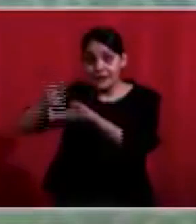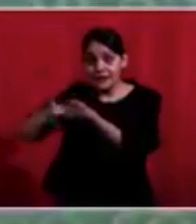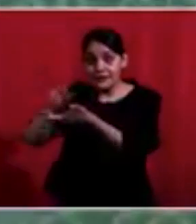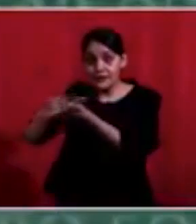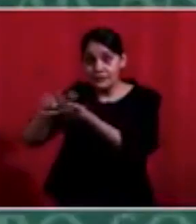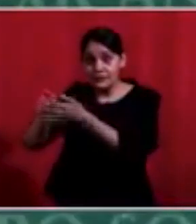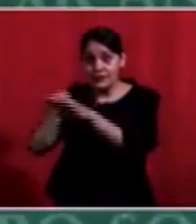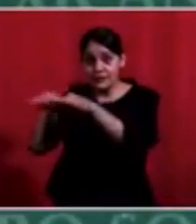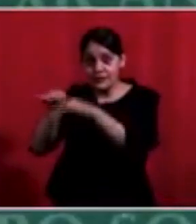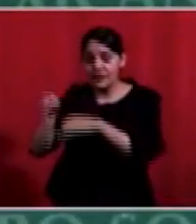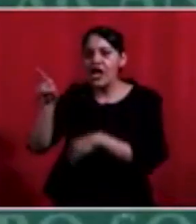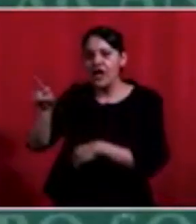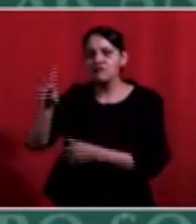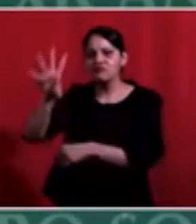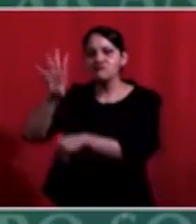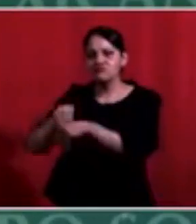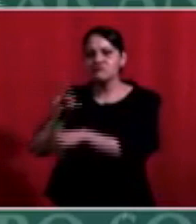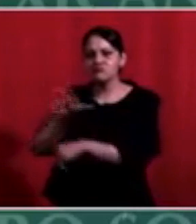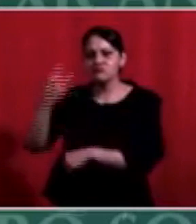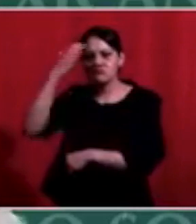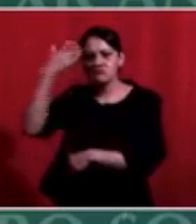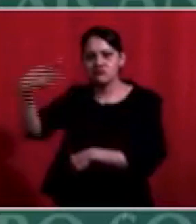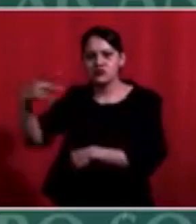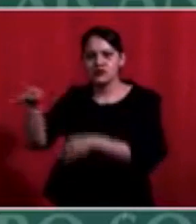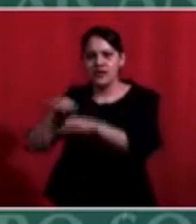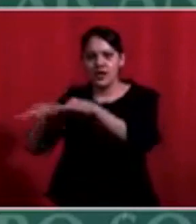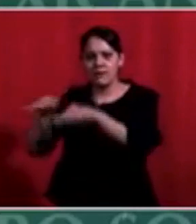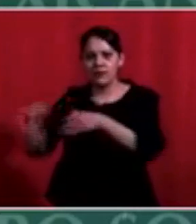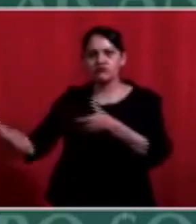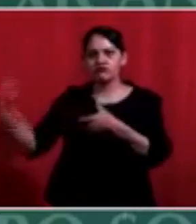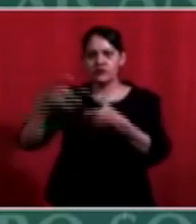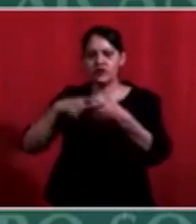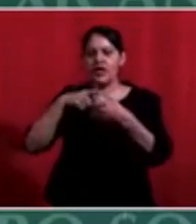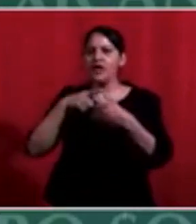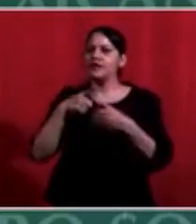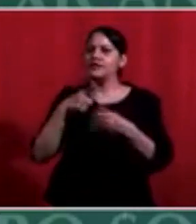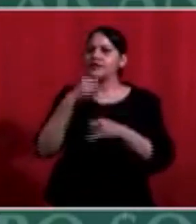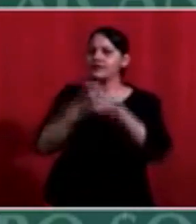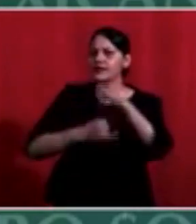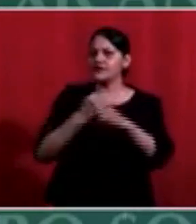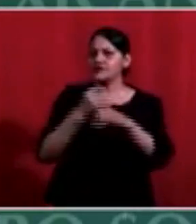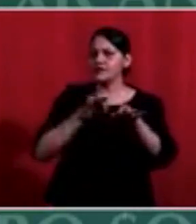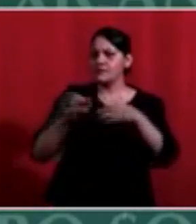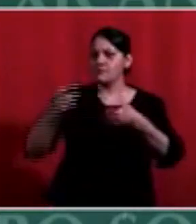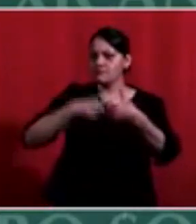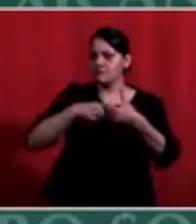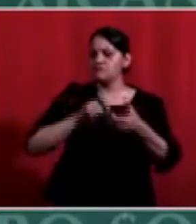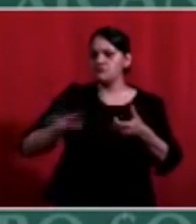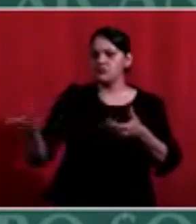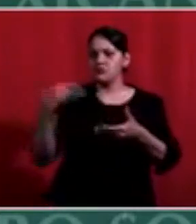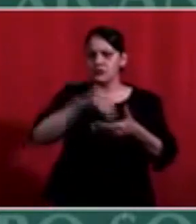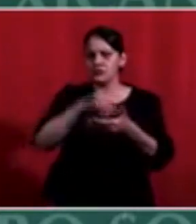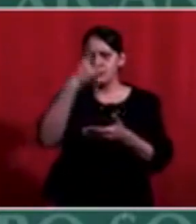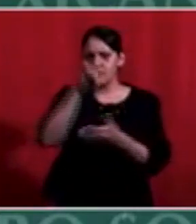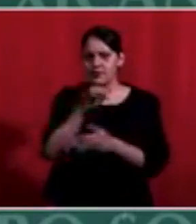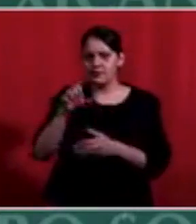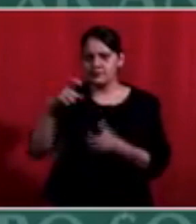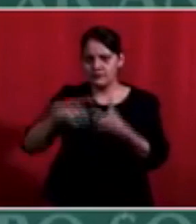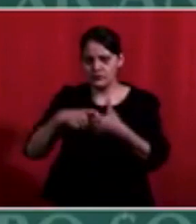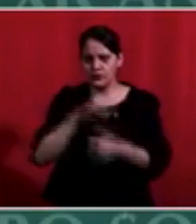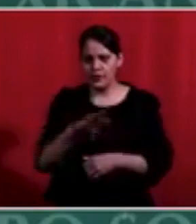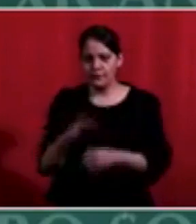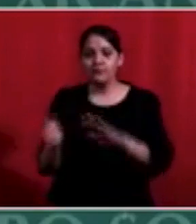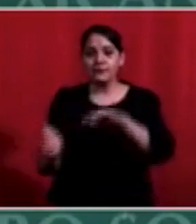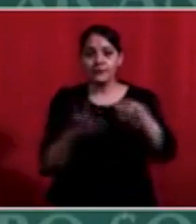y ahora cada empleador debe registrar a sus empleadas o empleados. En cuanto a los resultados de esta fase 1 de la prueba